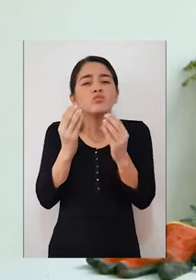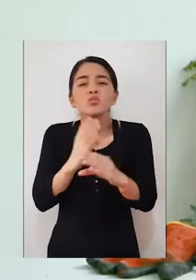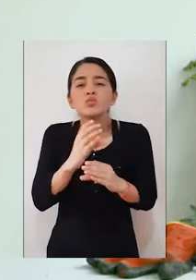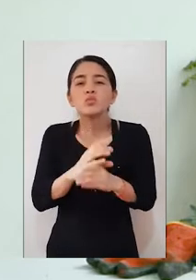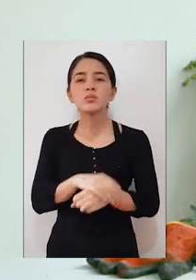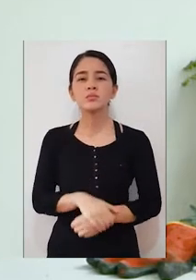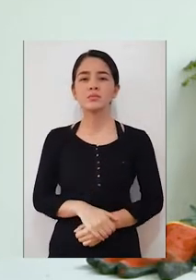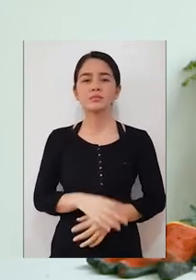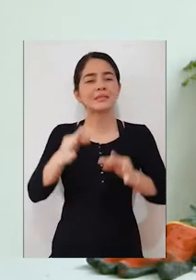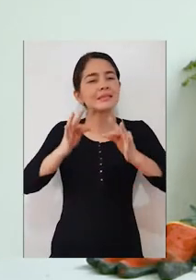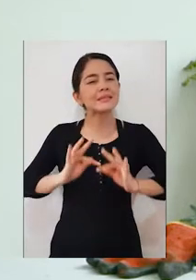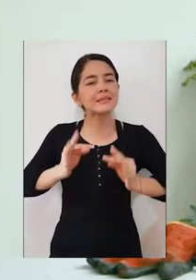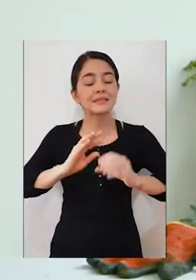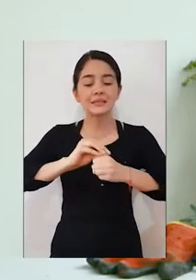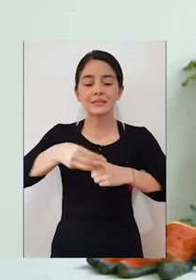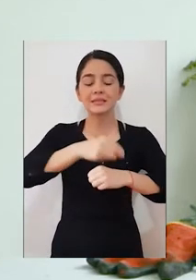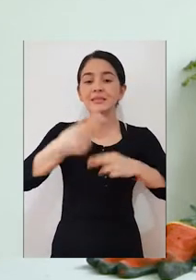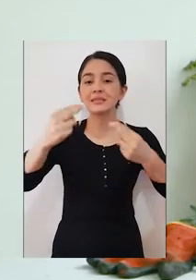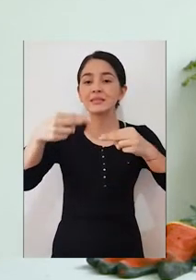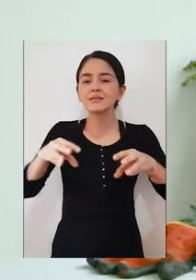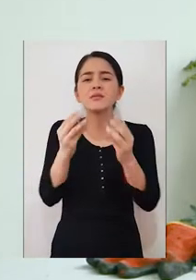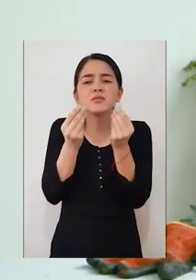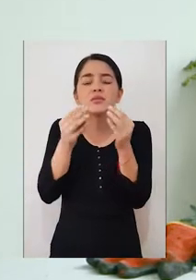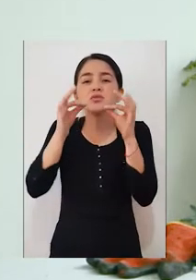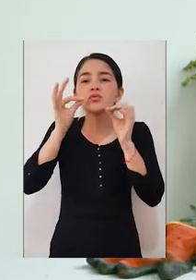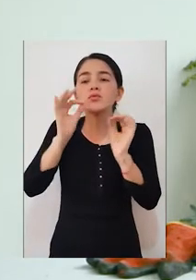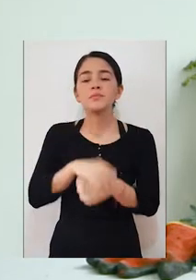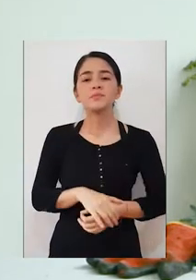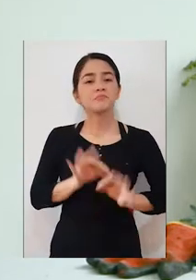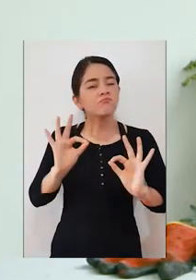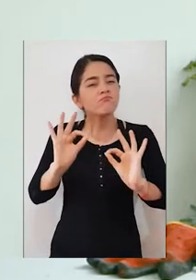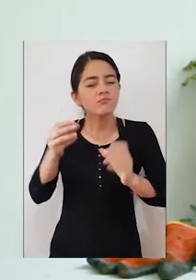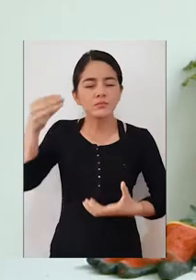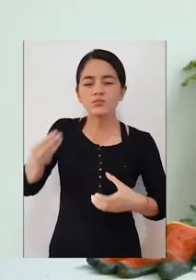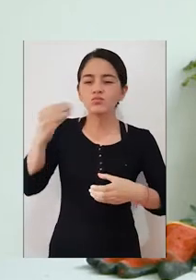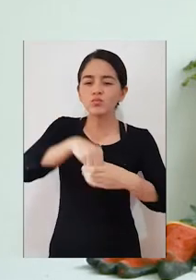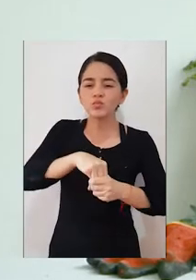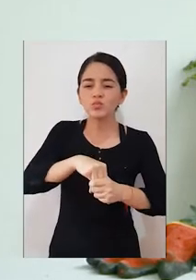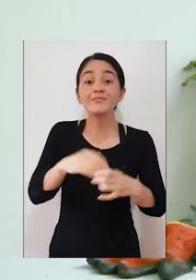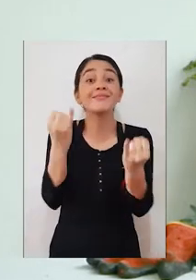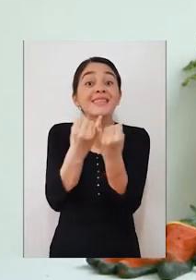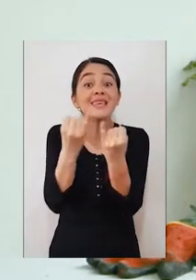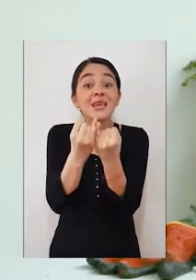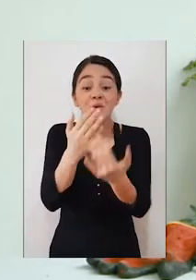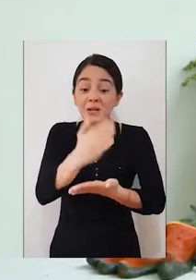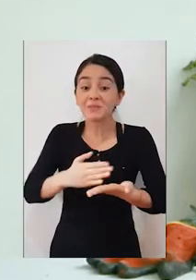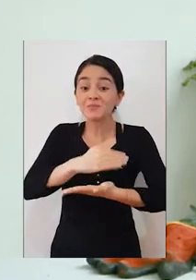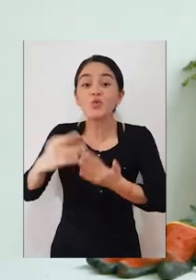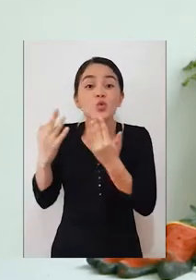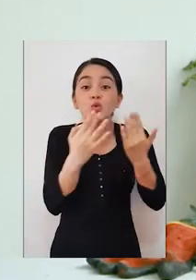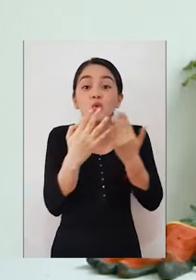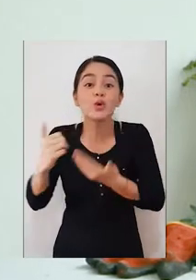Vamos a tratar de que las cáscaras de huevo y el café estén bien incorporadas a la tierra, como que se hubiéramos haciendo la masa de un pastel. Así.